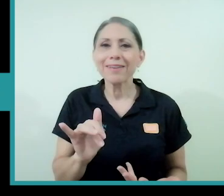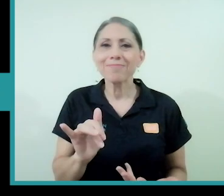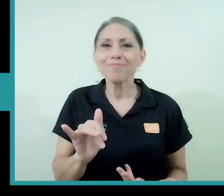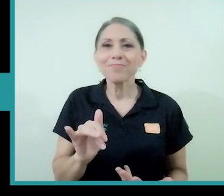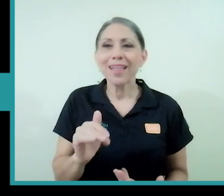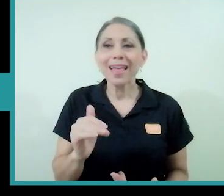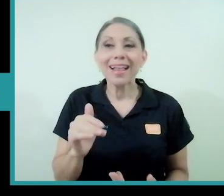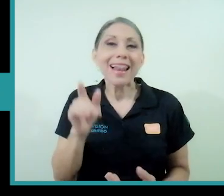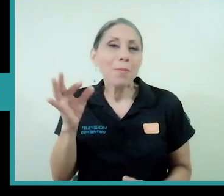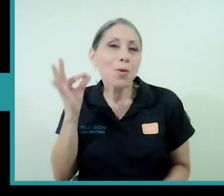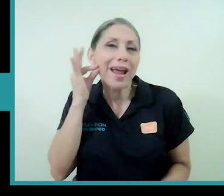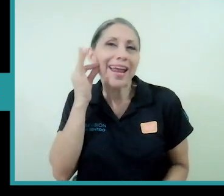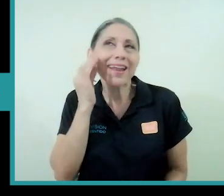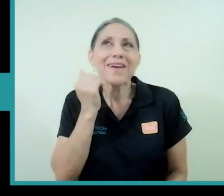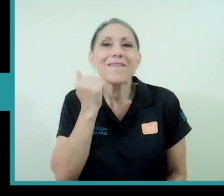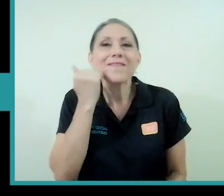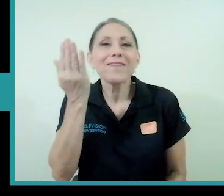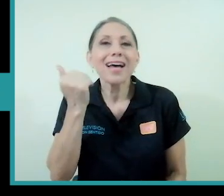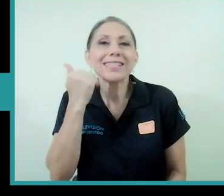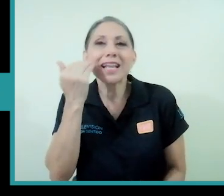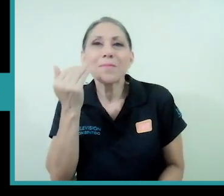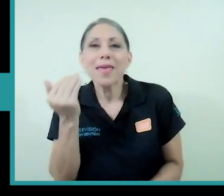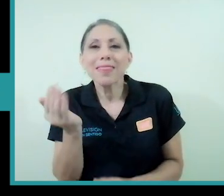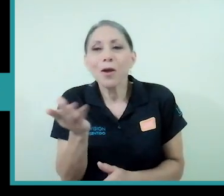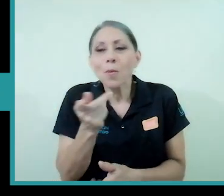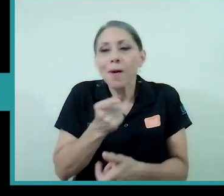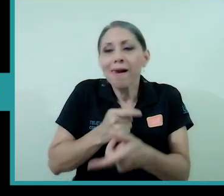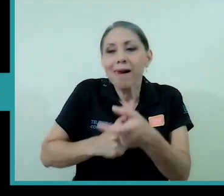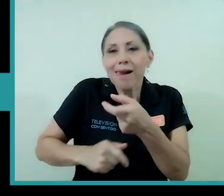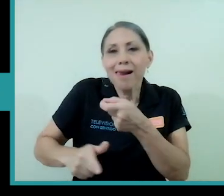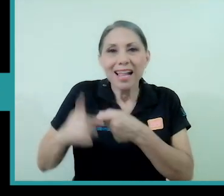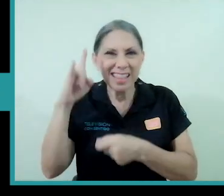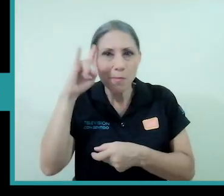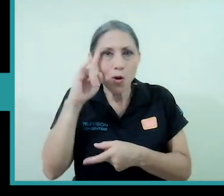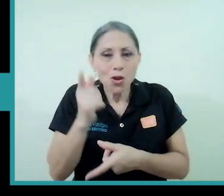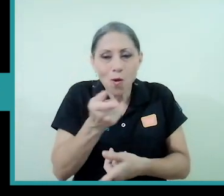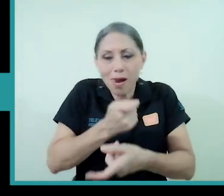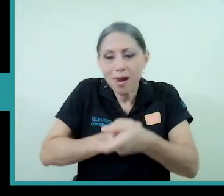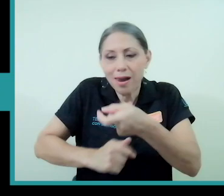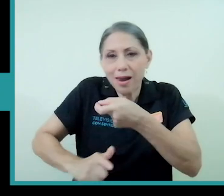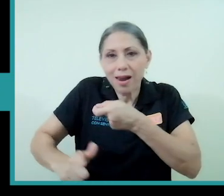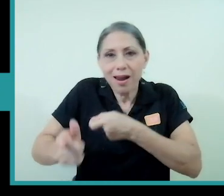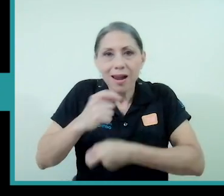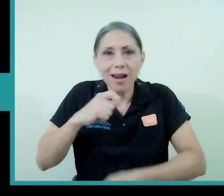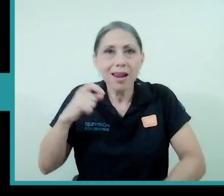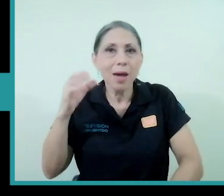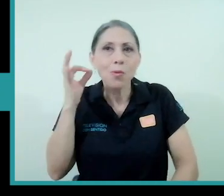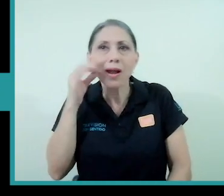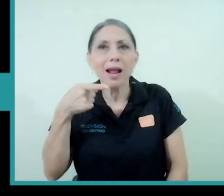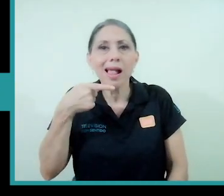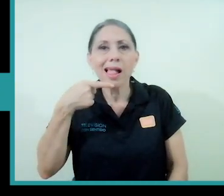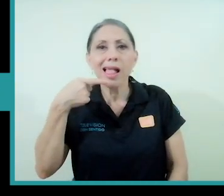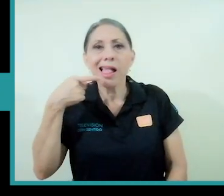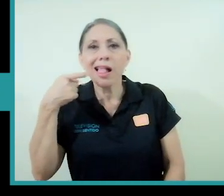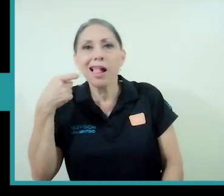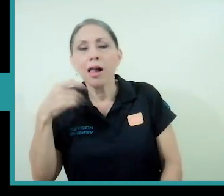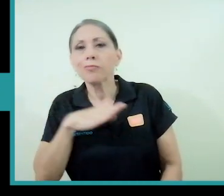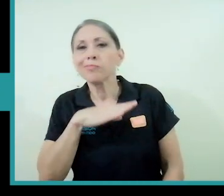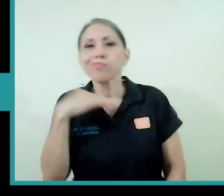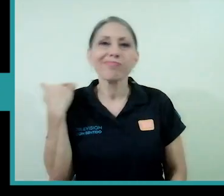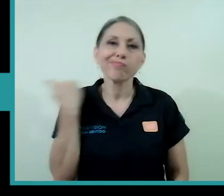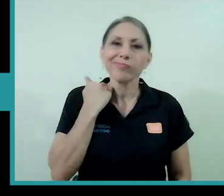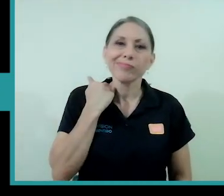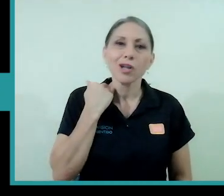juegos del demonio como que a la mujer le falta voluntad entonces la mujer es más